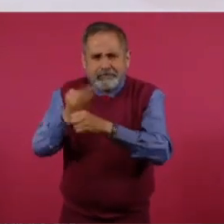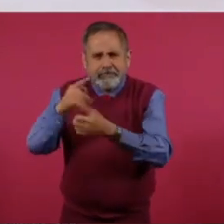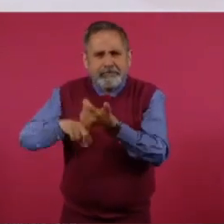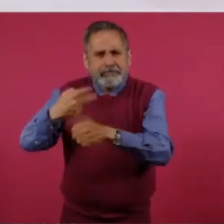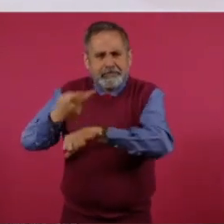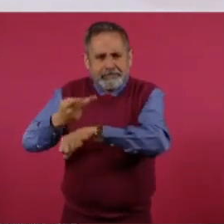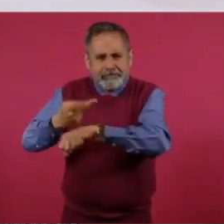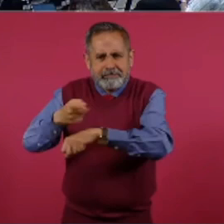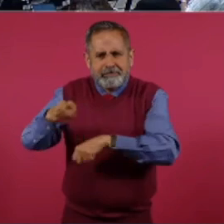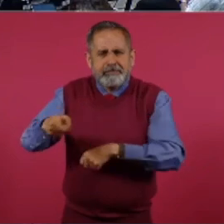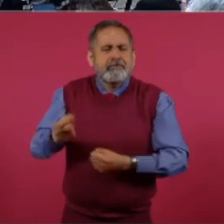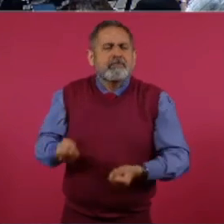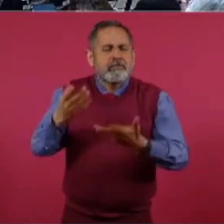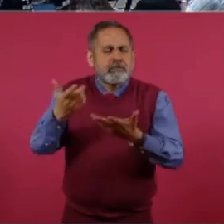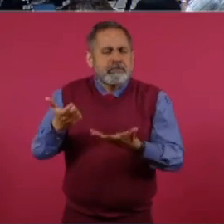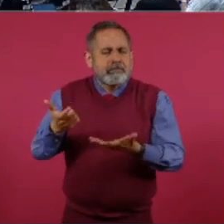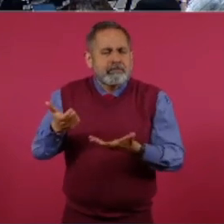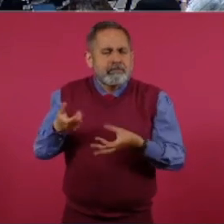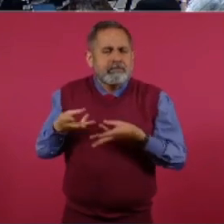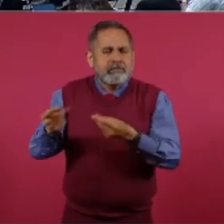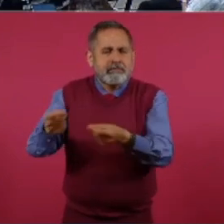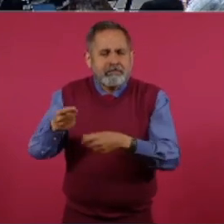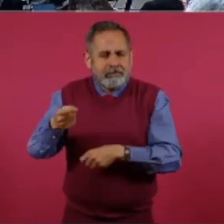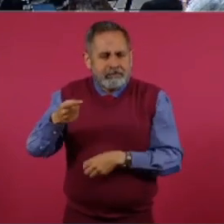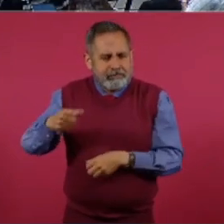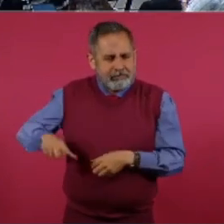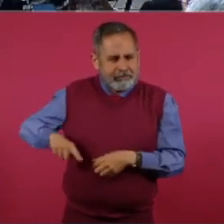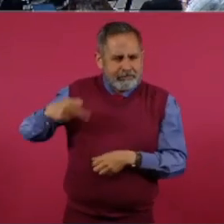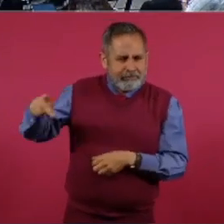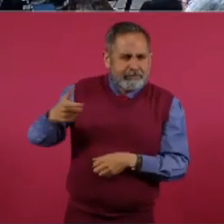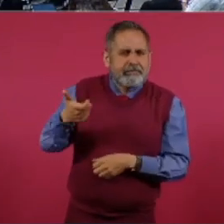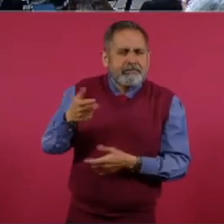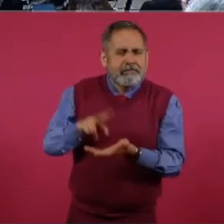preparatoria, de educación pública?